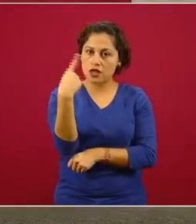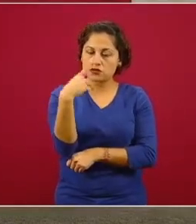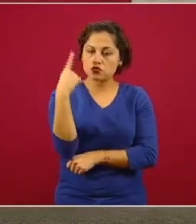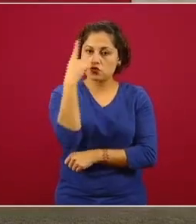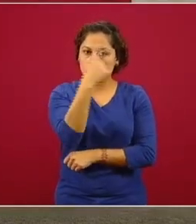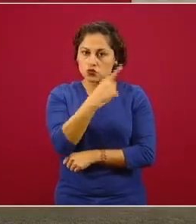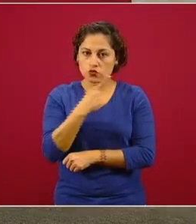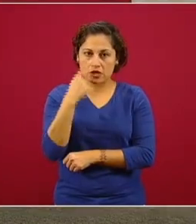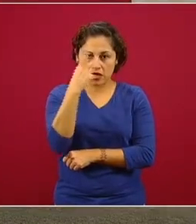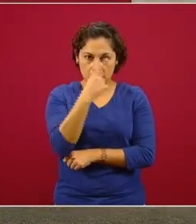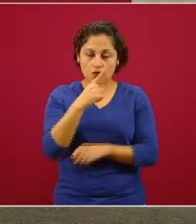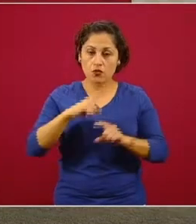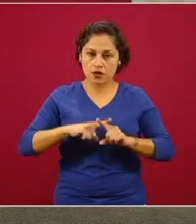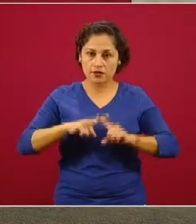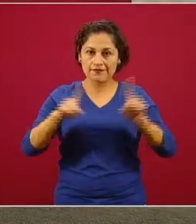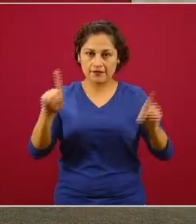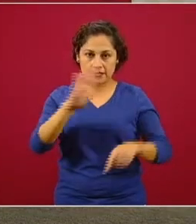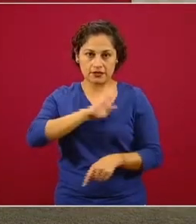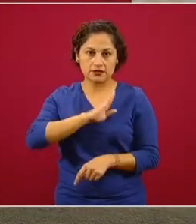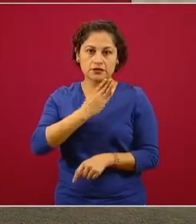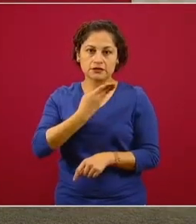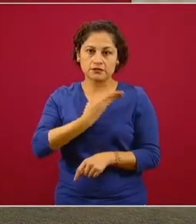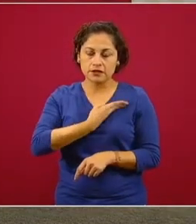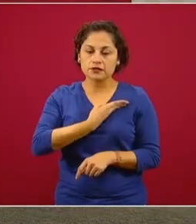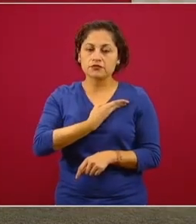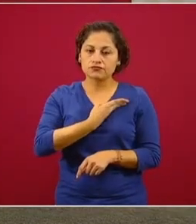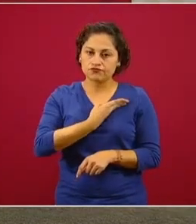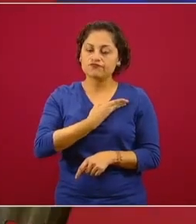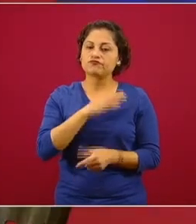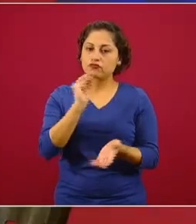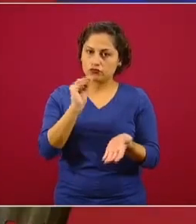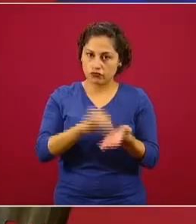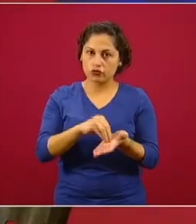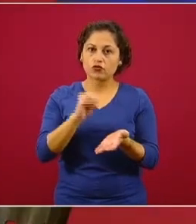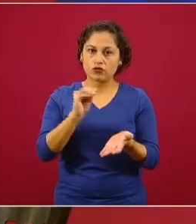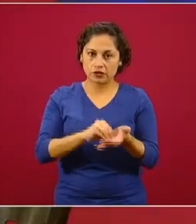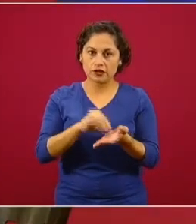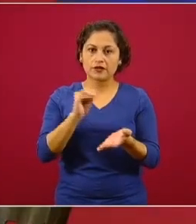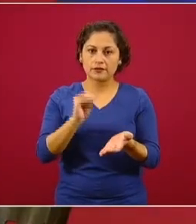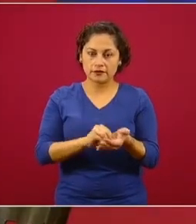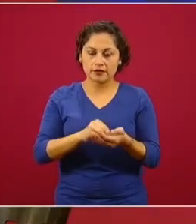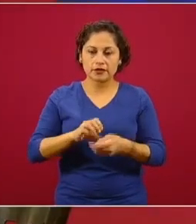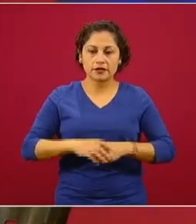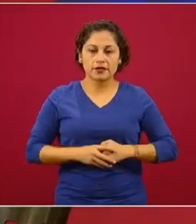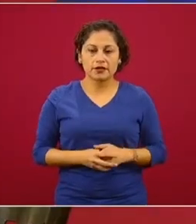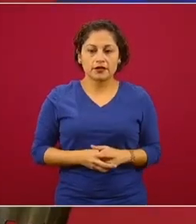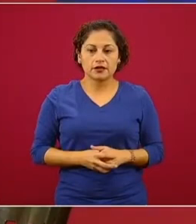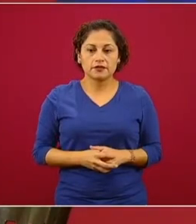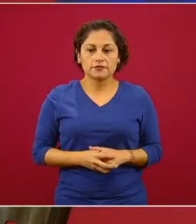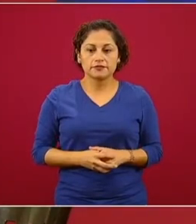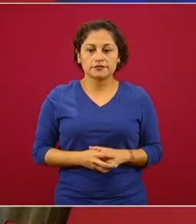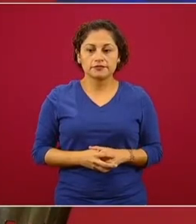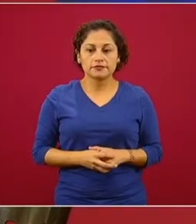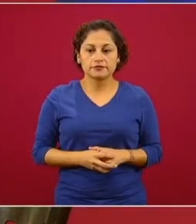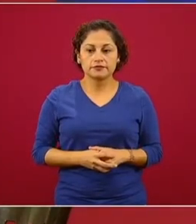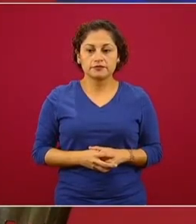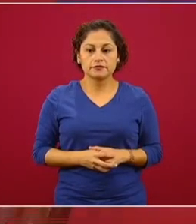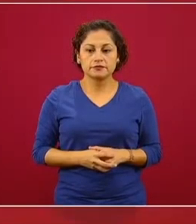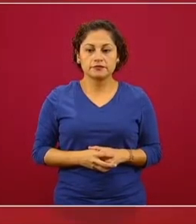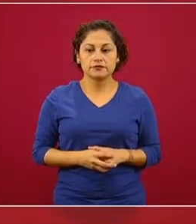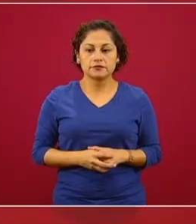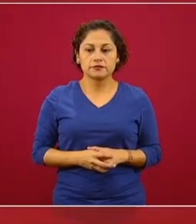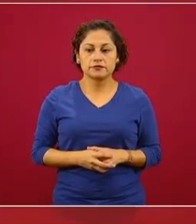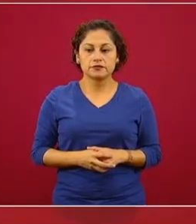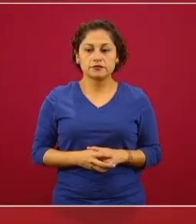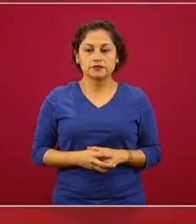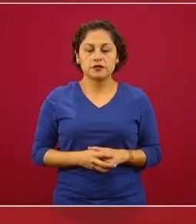hablan otras lenguas, sigue prevaleciendo, porque es un vicio ancestral, es una limitante muy antigua en México,